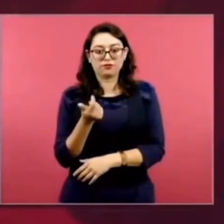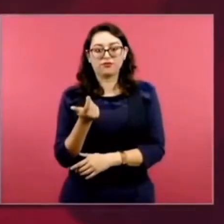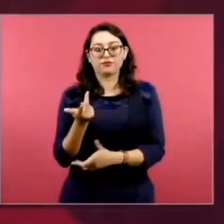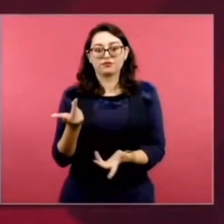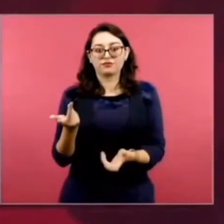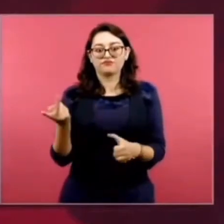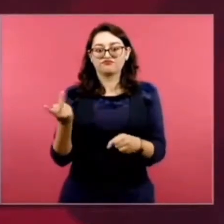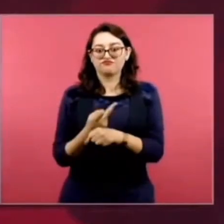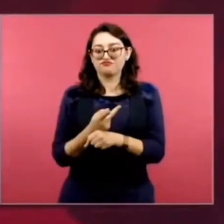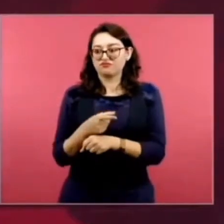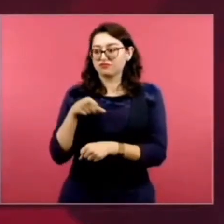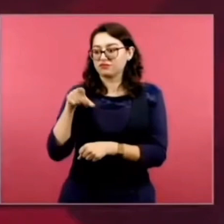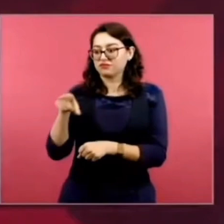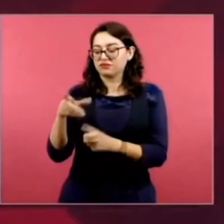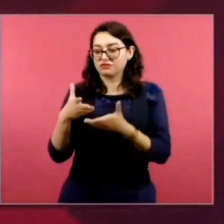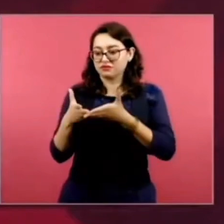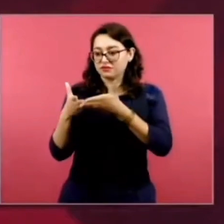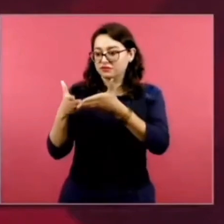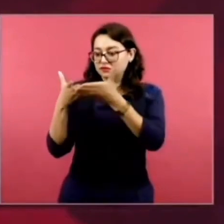un tapón.